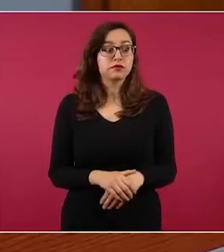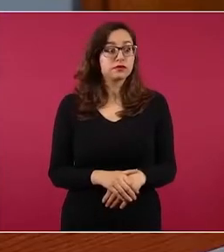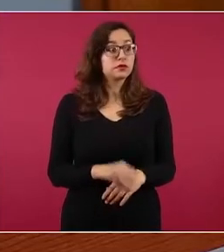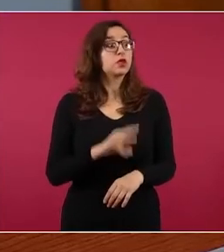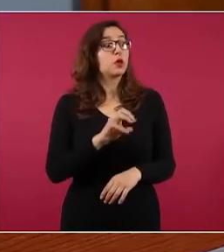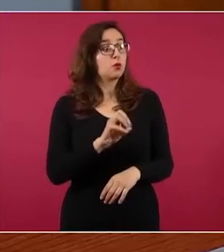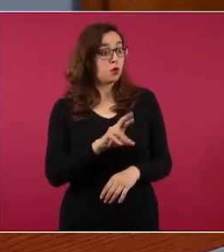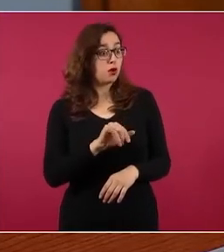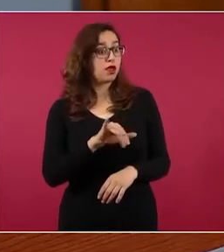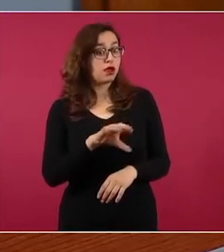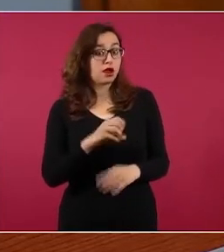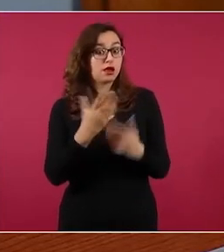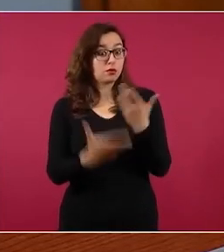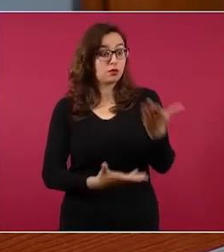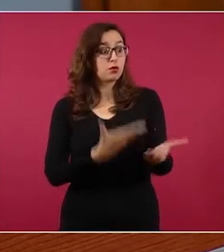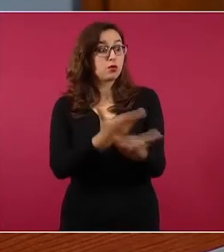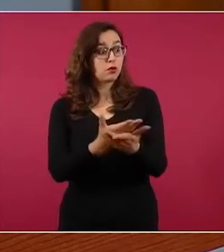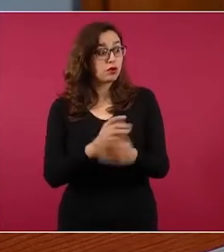propuso?